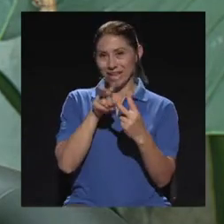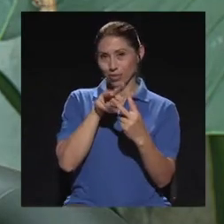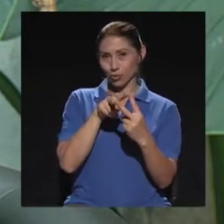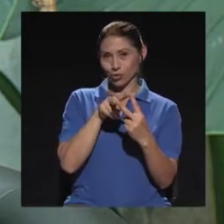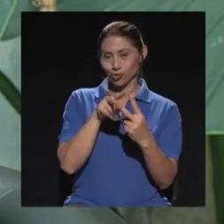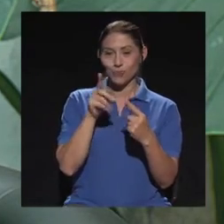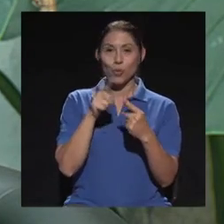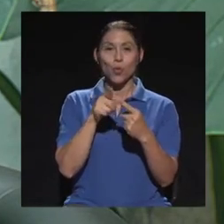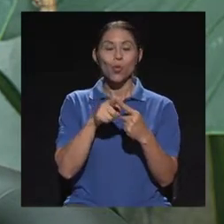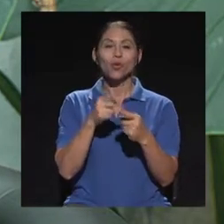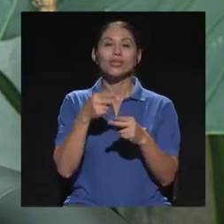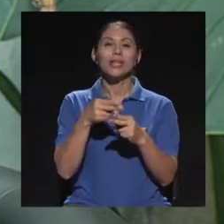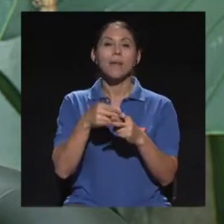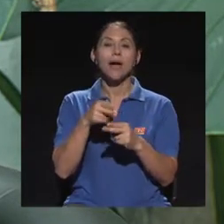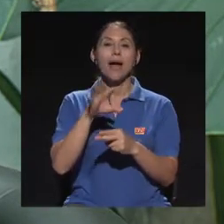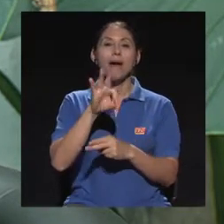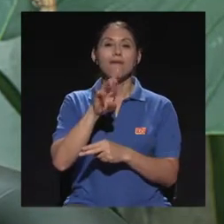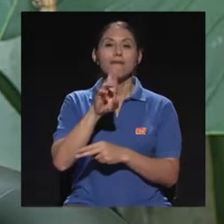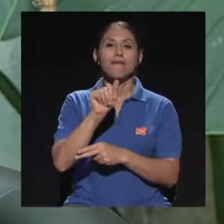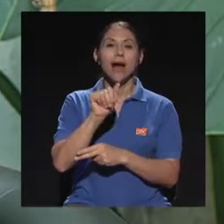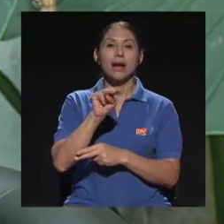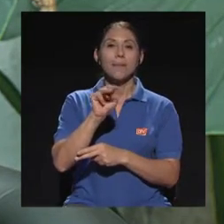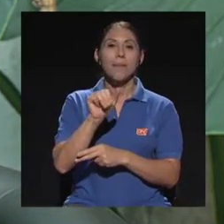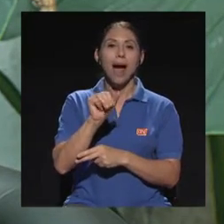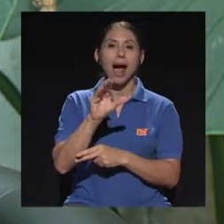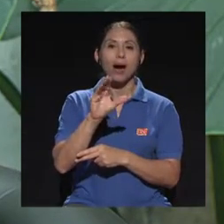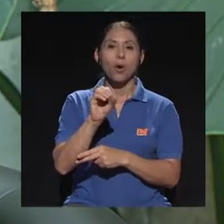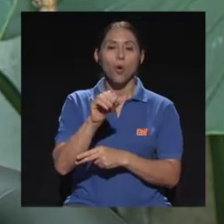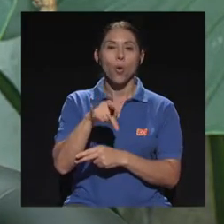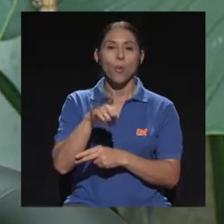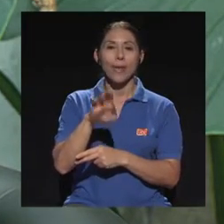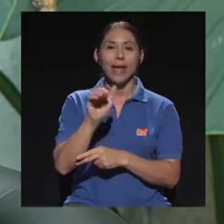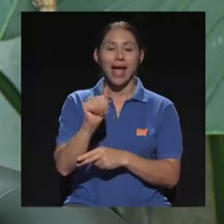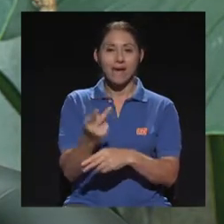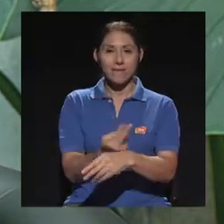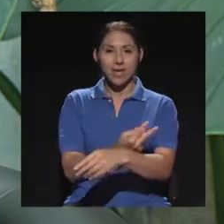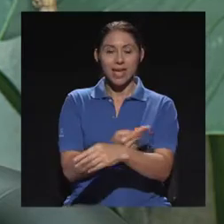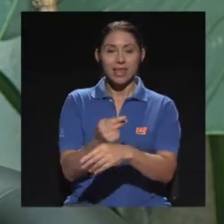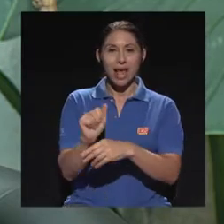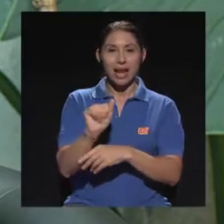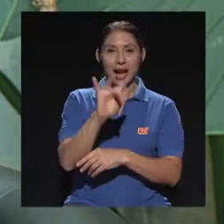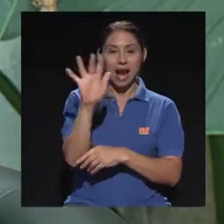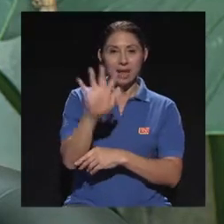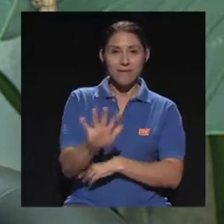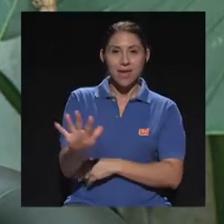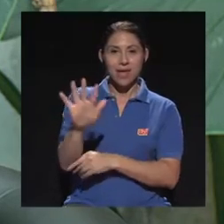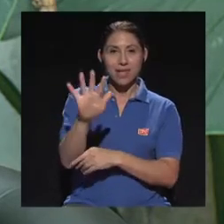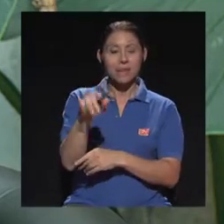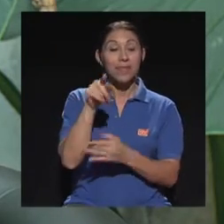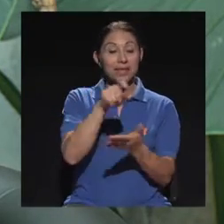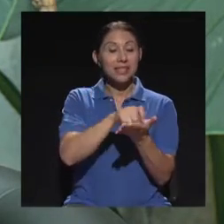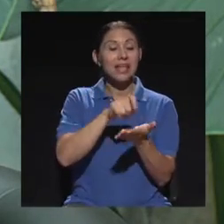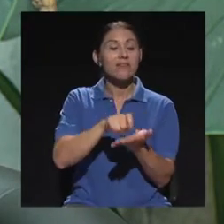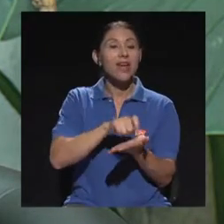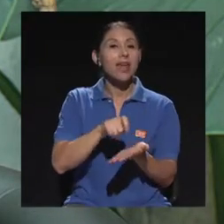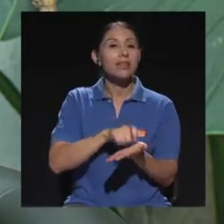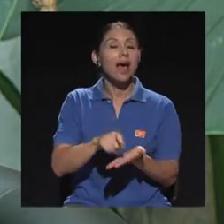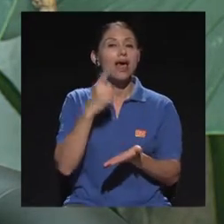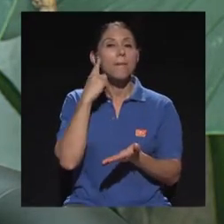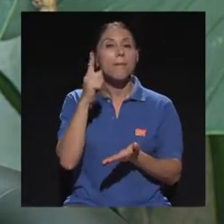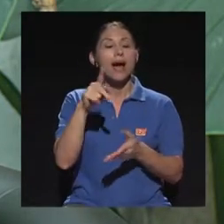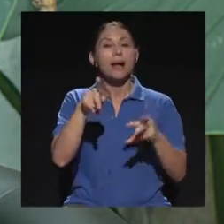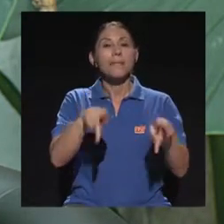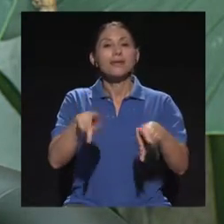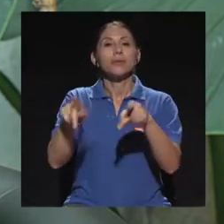dos folletos. Un libro que se llama La farmacopatía vegetal caribeña, que está redactada para personal de salud,